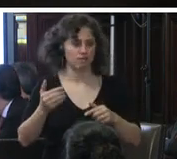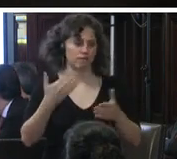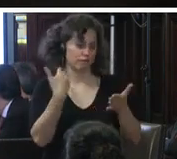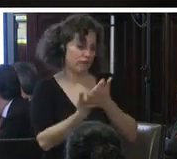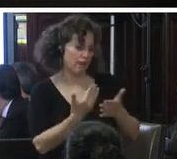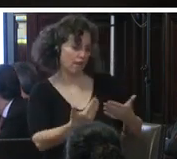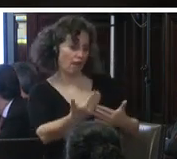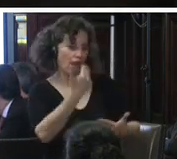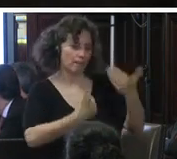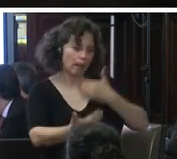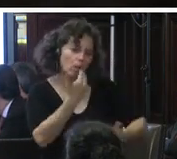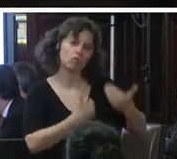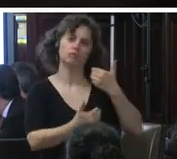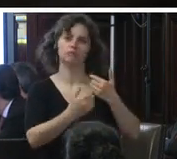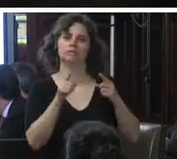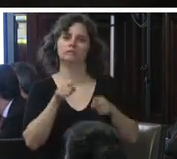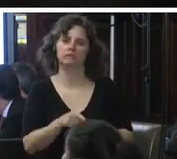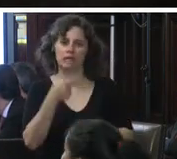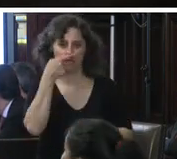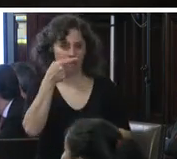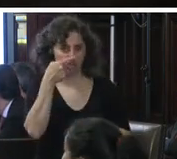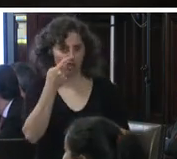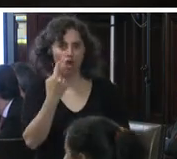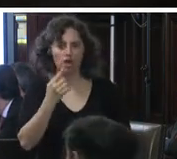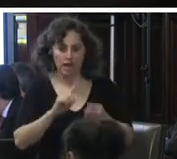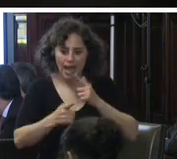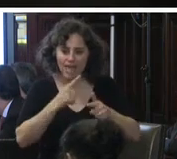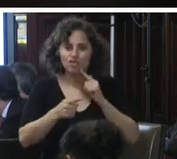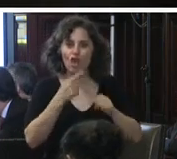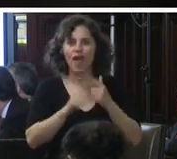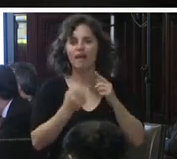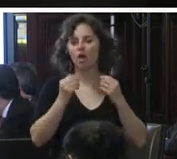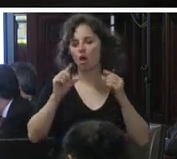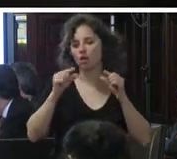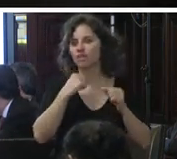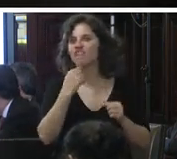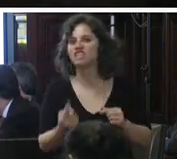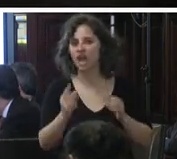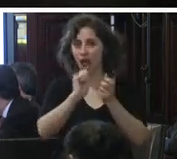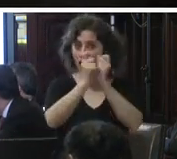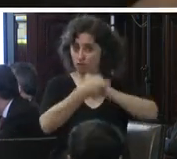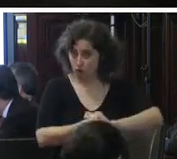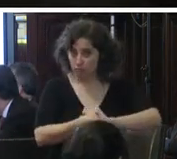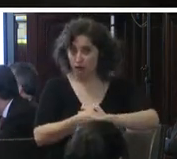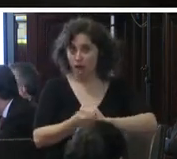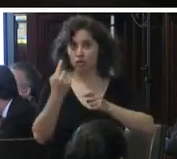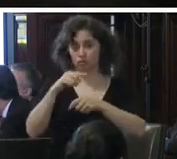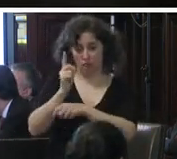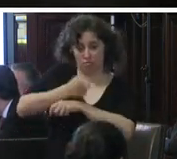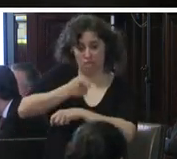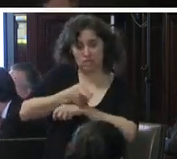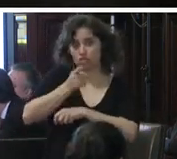sobre si esta intención estaba vinculada con debilitar la reforma la decisión